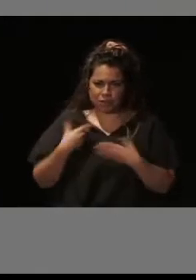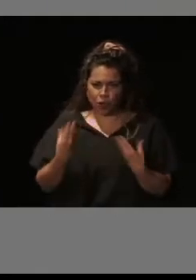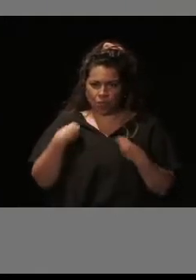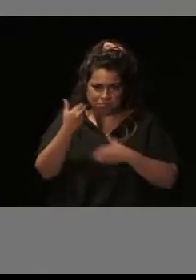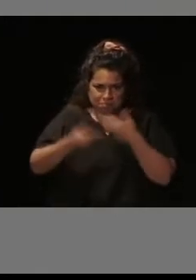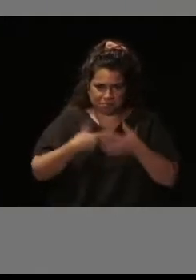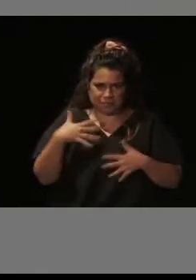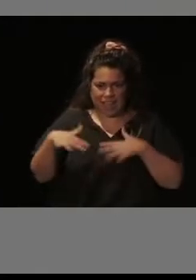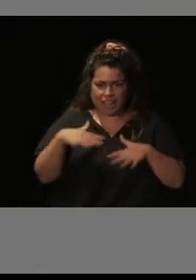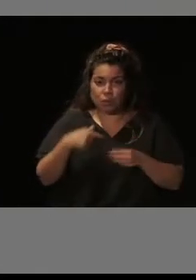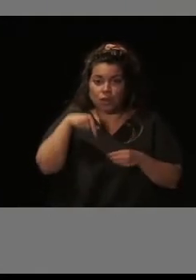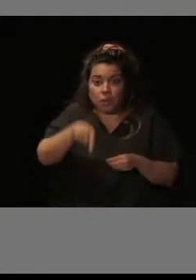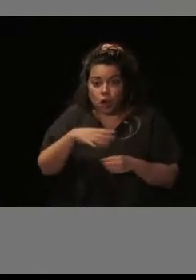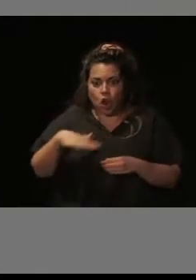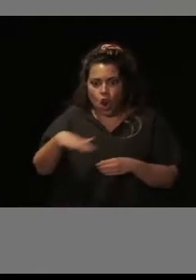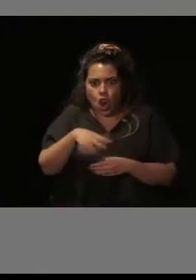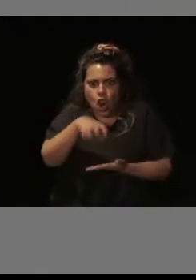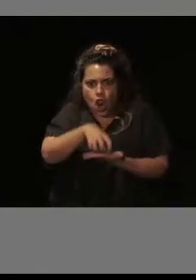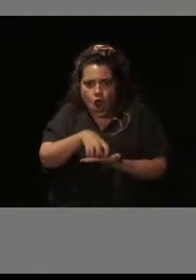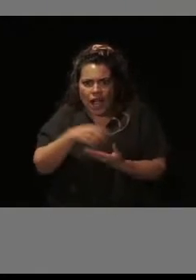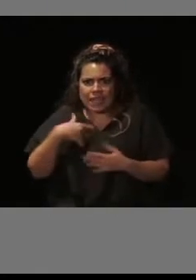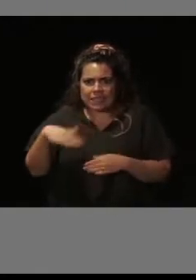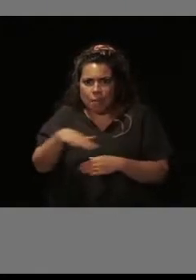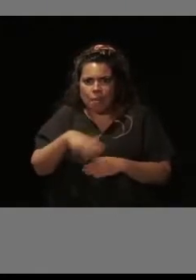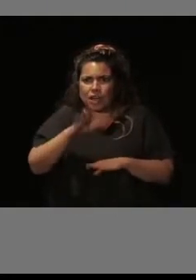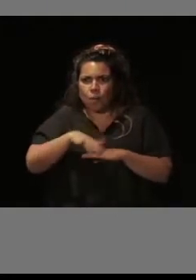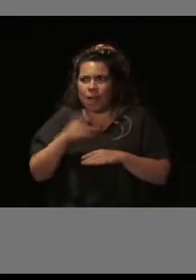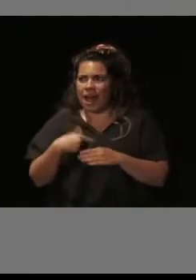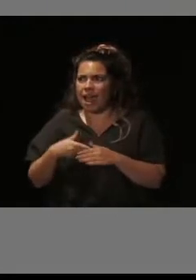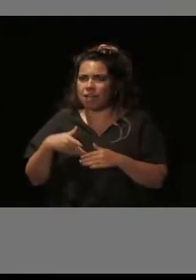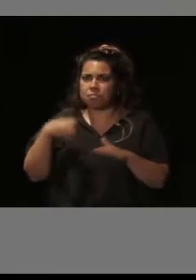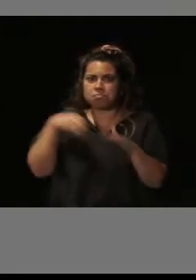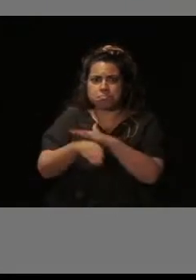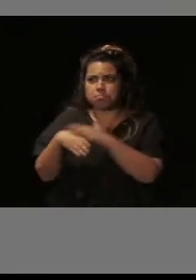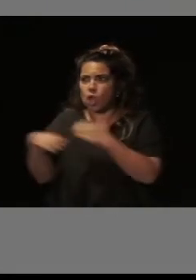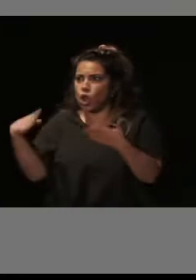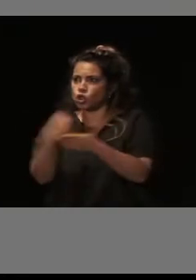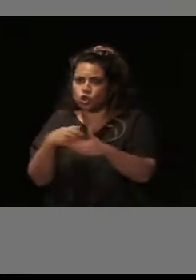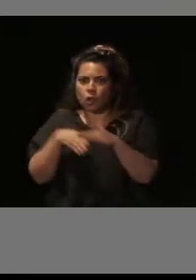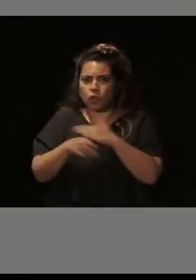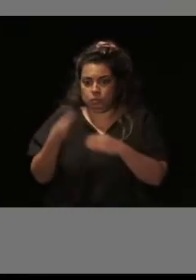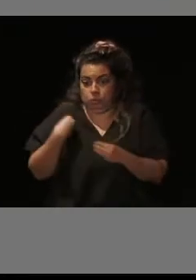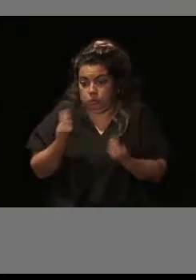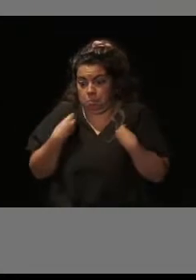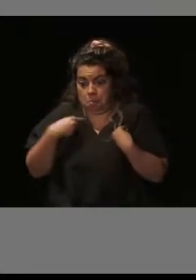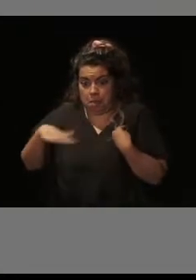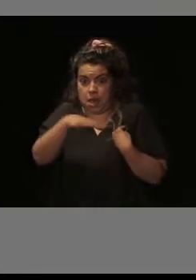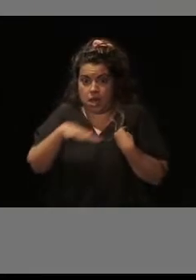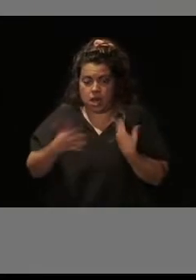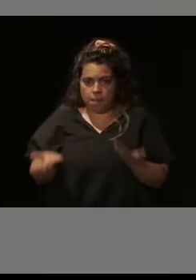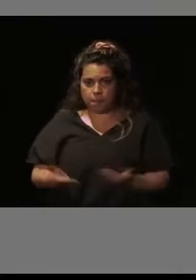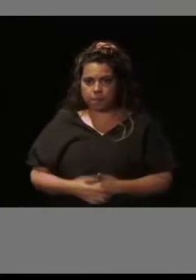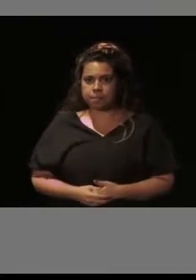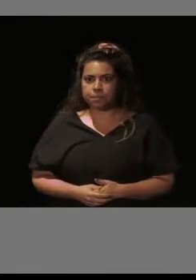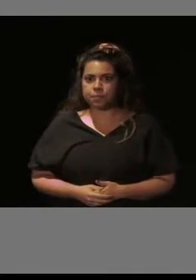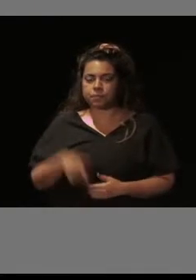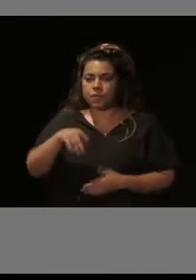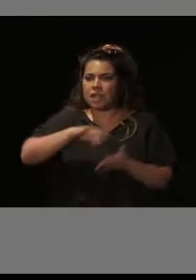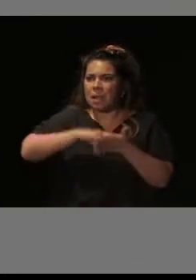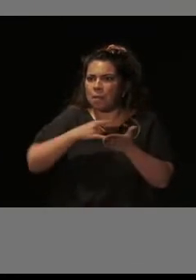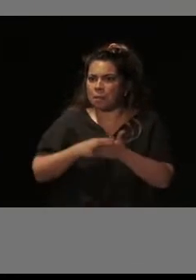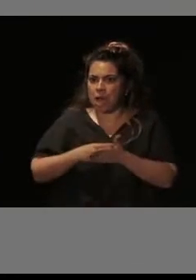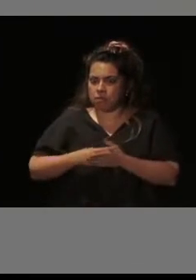bueno, esos locales de barrio que sean accesibles para todos los que habitan esos barrios. Es un plan